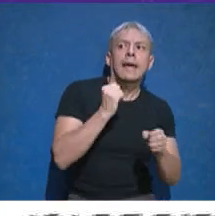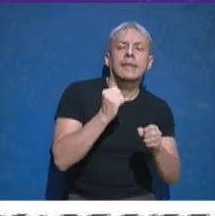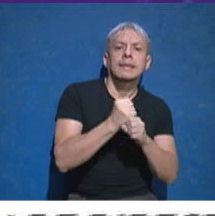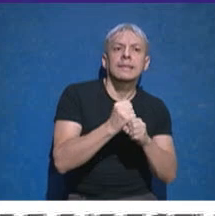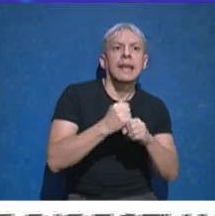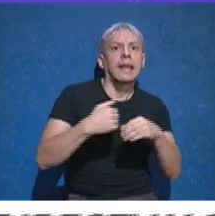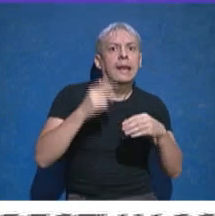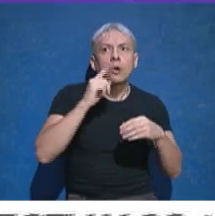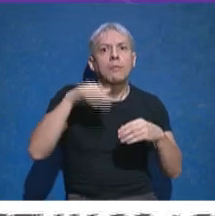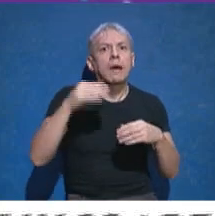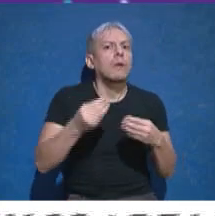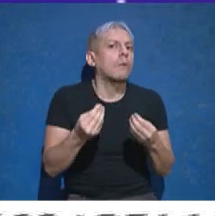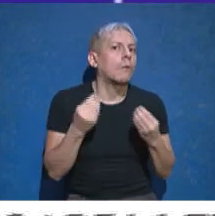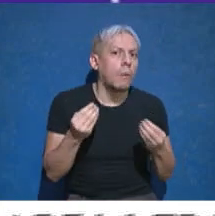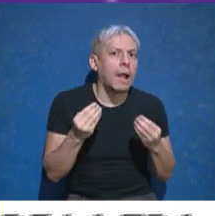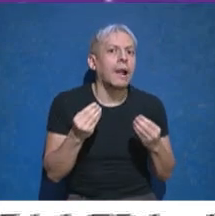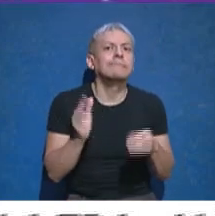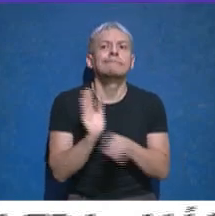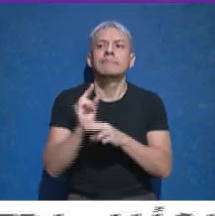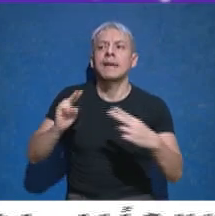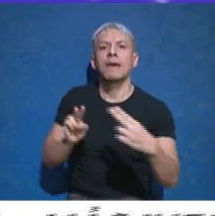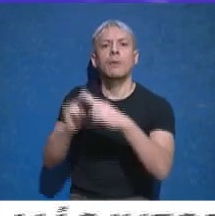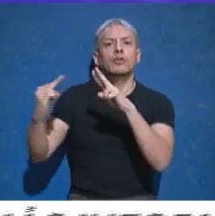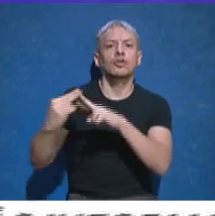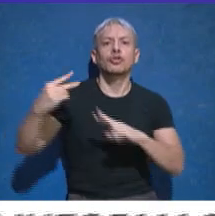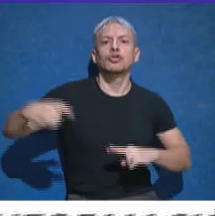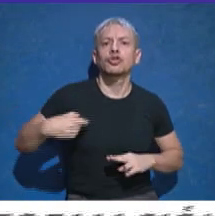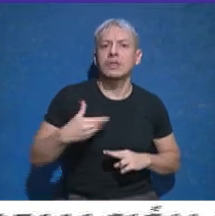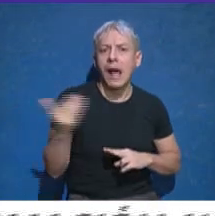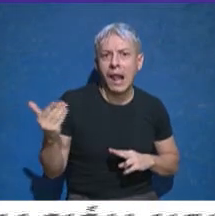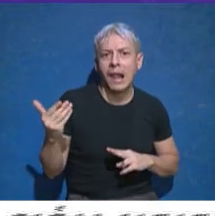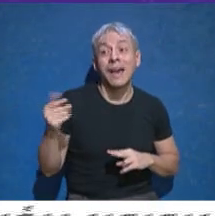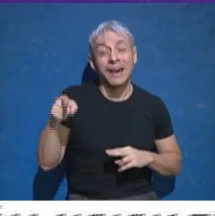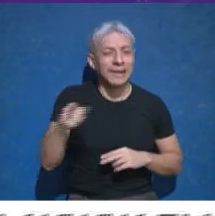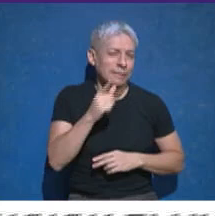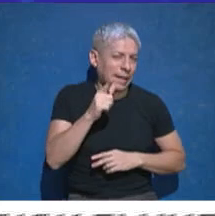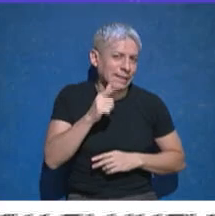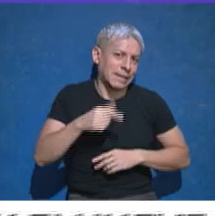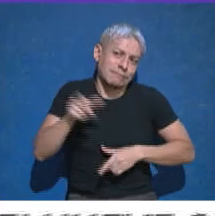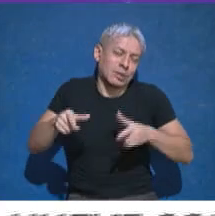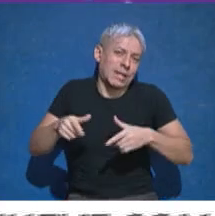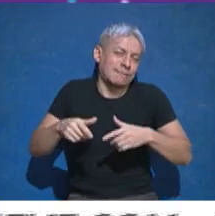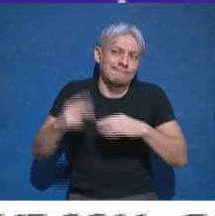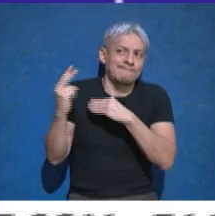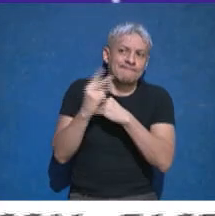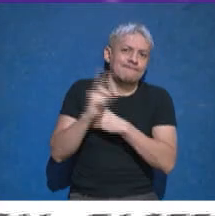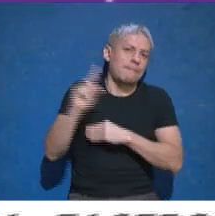son aquellas, sobre todo, de las de tipo social, en donde hay un relajamiento en ese momento y